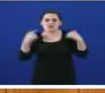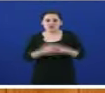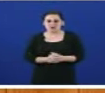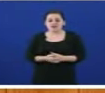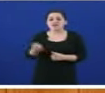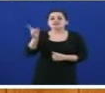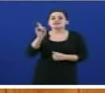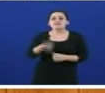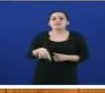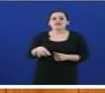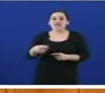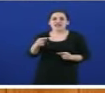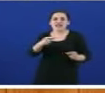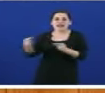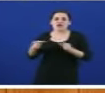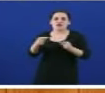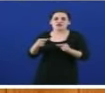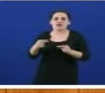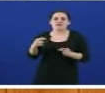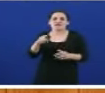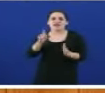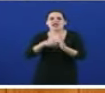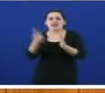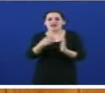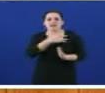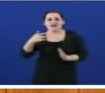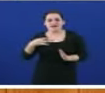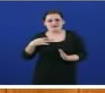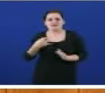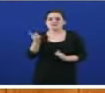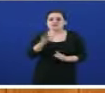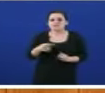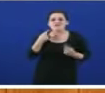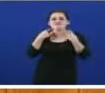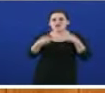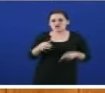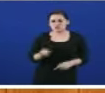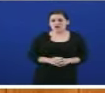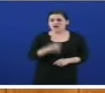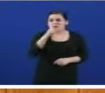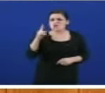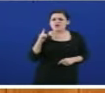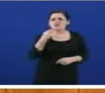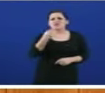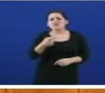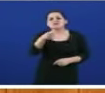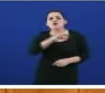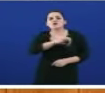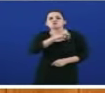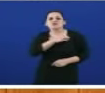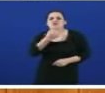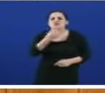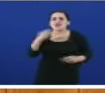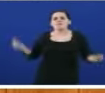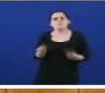está a fracasar na negociación da lei de caixas. Dicía vostede hai un ano que non viña a restaurar ningún pasado nin